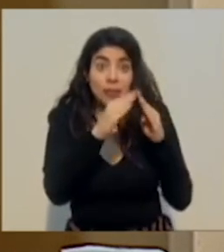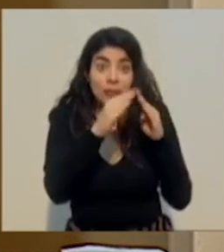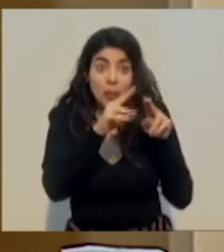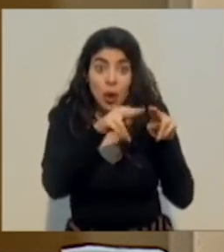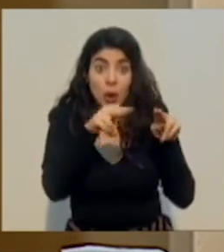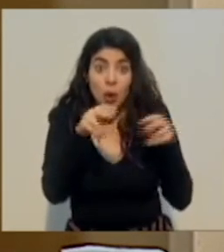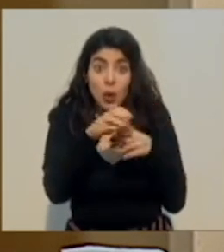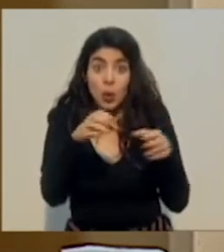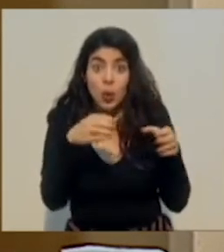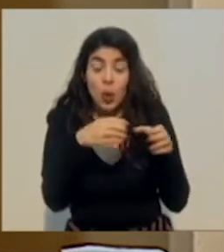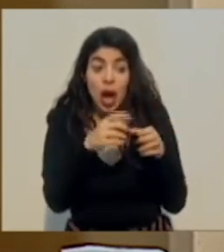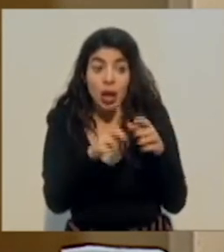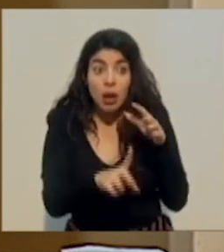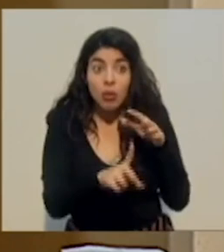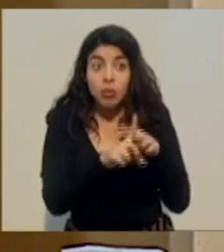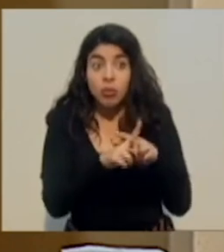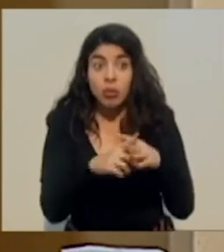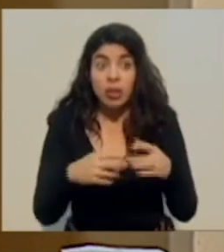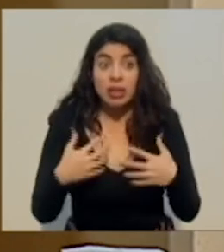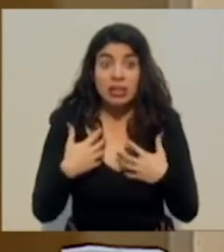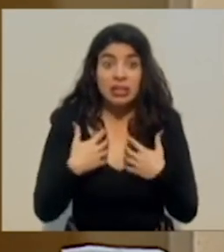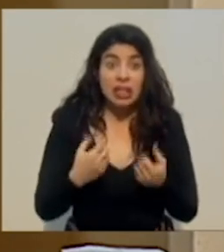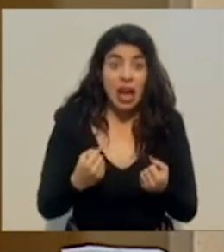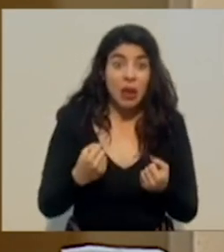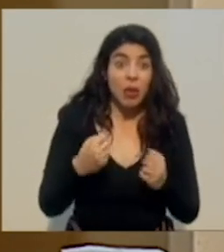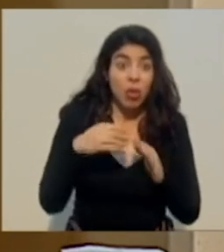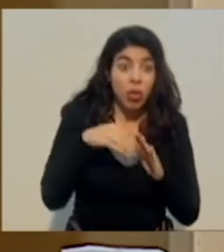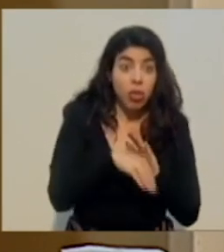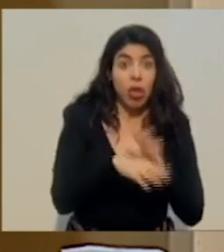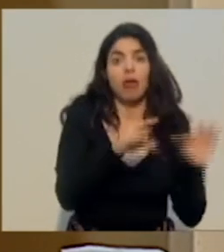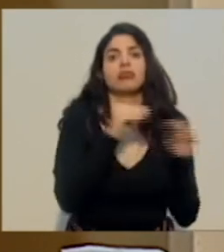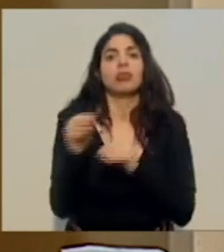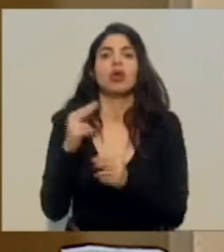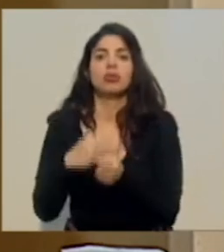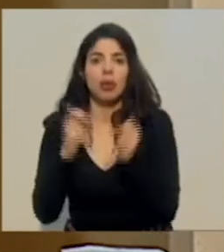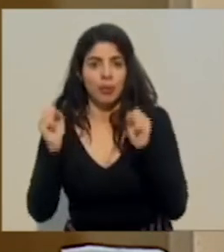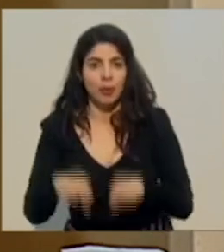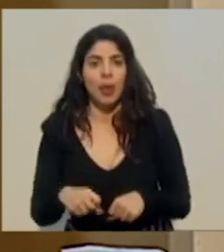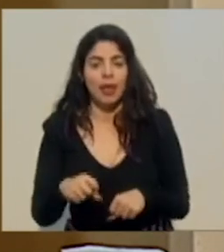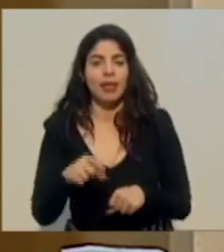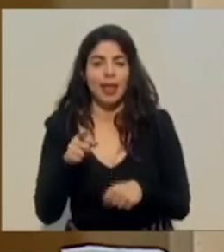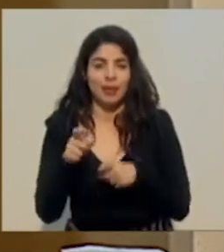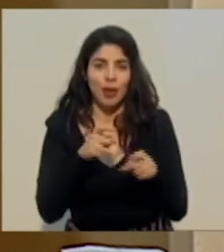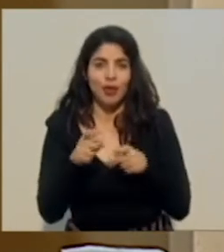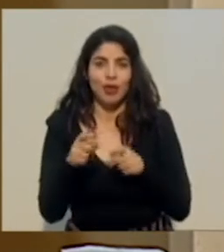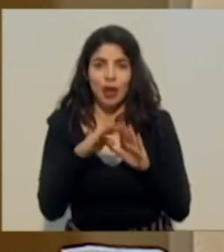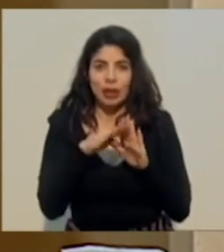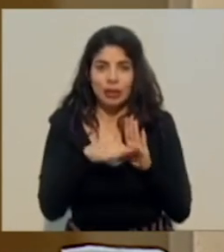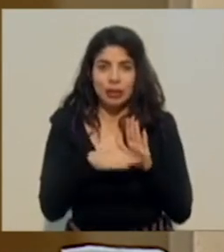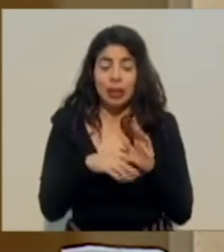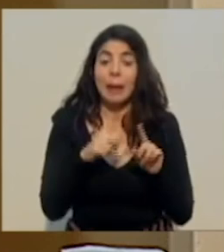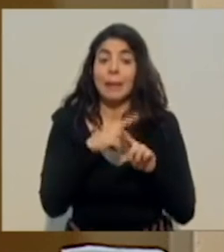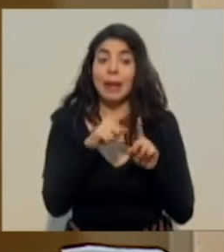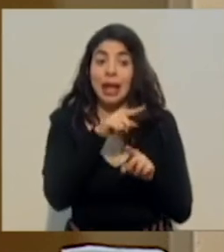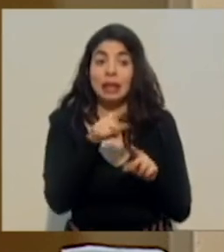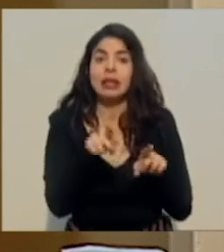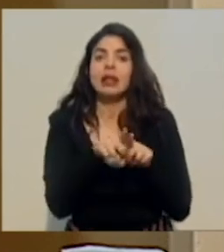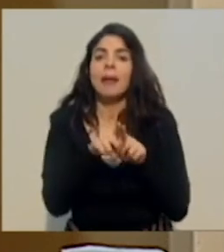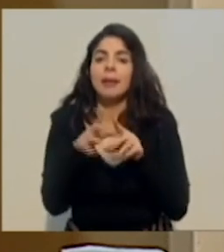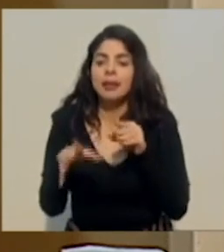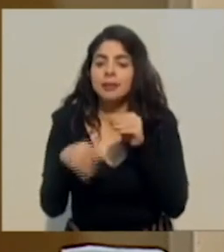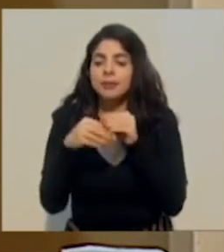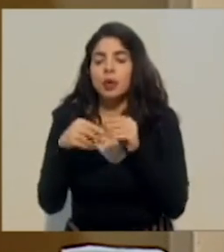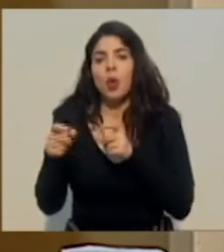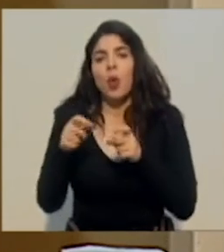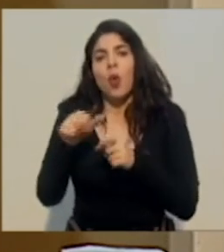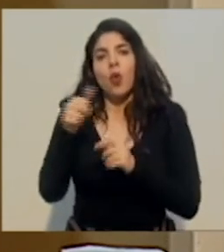manifieste un deterioro en sus condiciones de salud. Pero adicional a eso hemos tratado de manejar procesos y